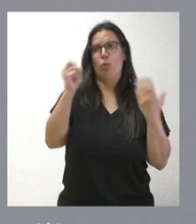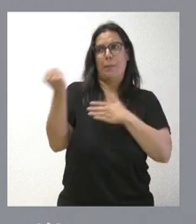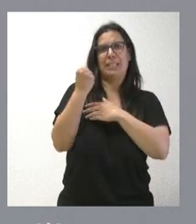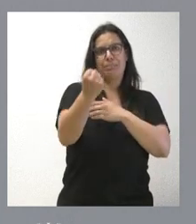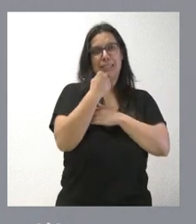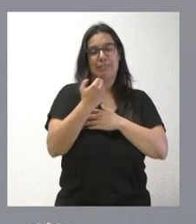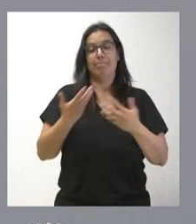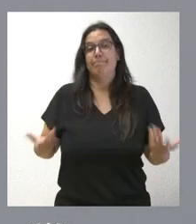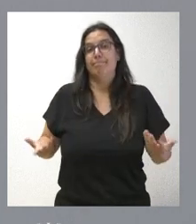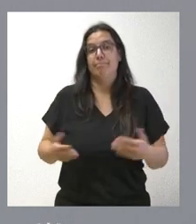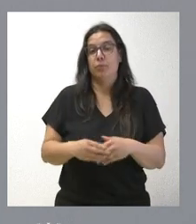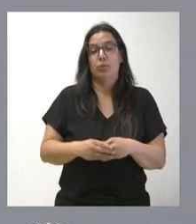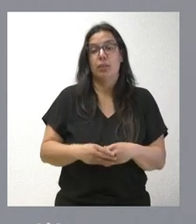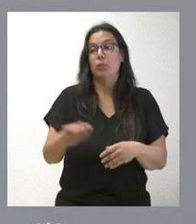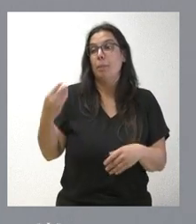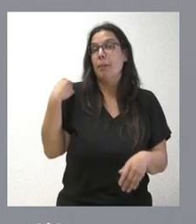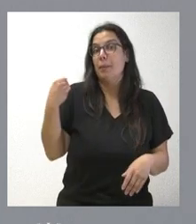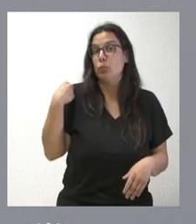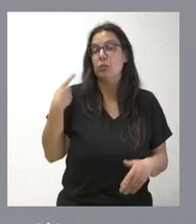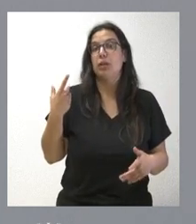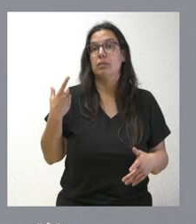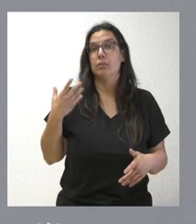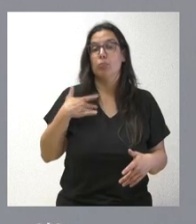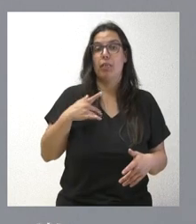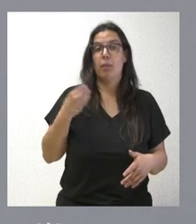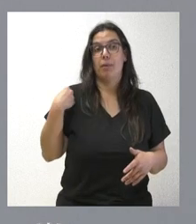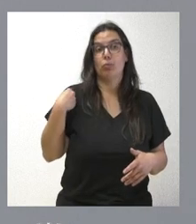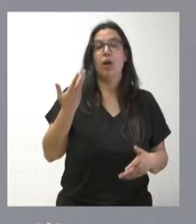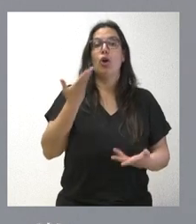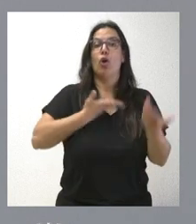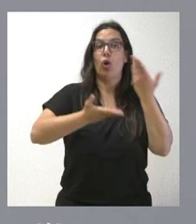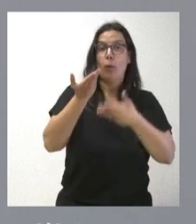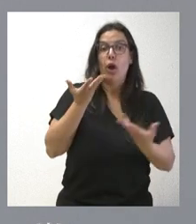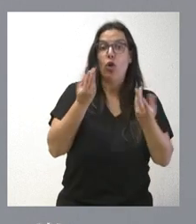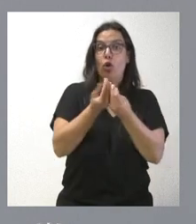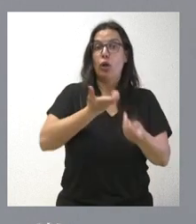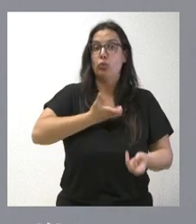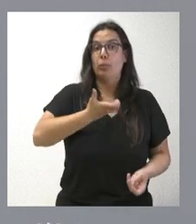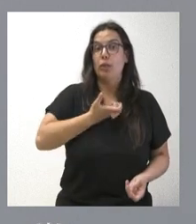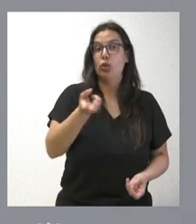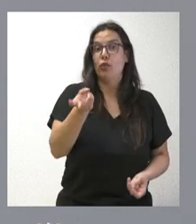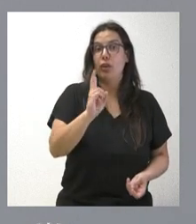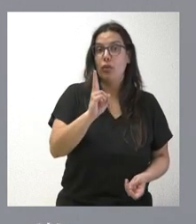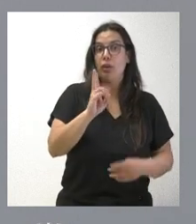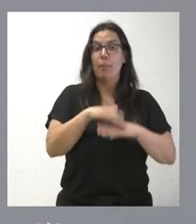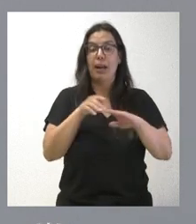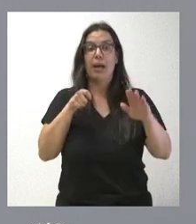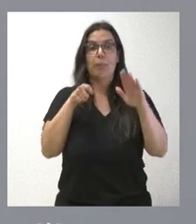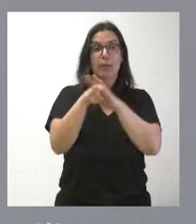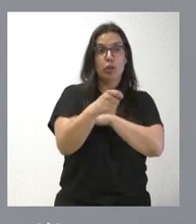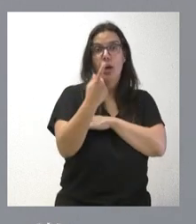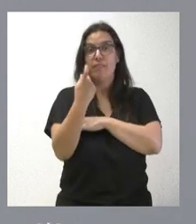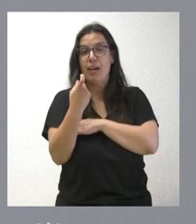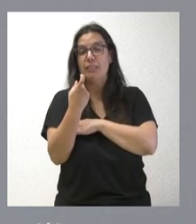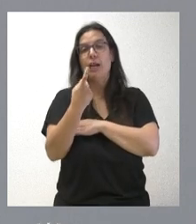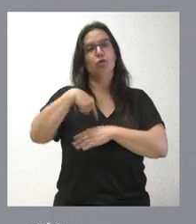tanto, ante su pregunta, que puede ser doble, ¿Colaboraremos con el Ayuntamiento de Valladolid en las inversiones precisas?